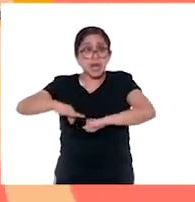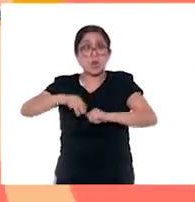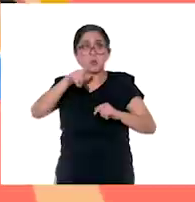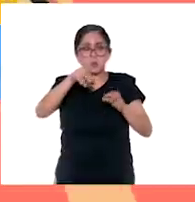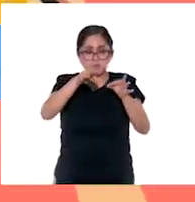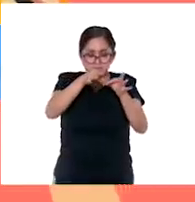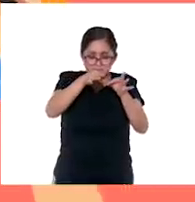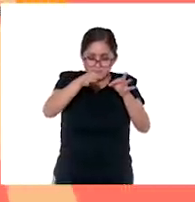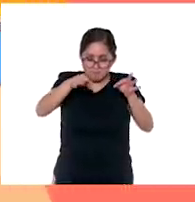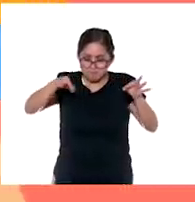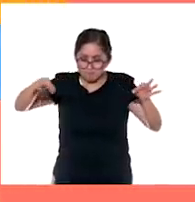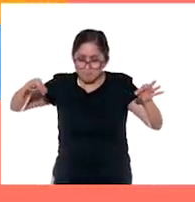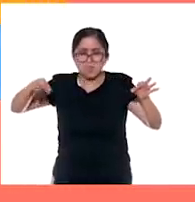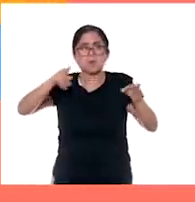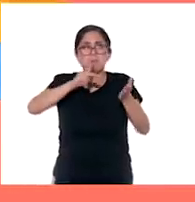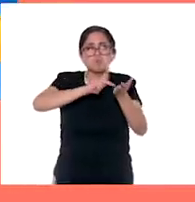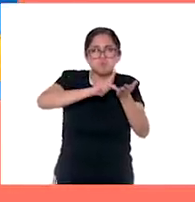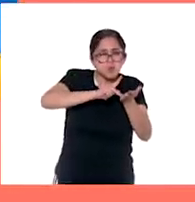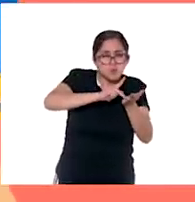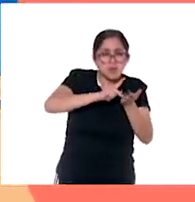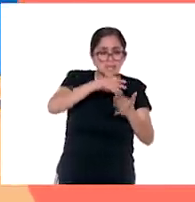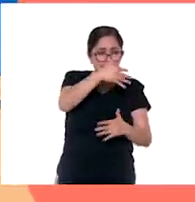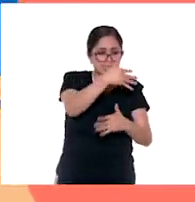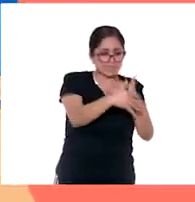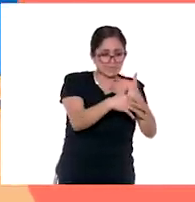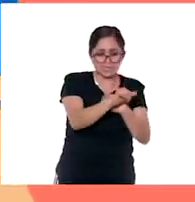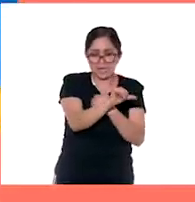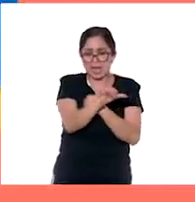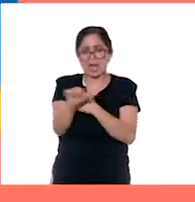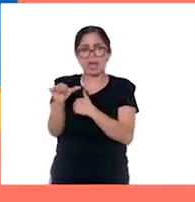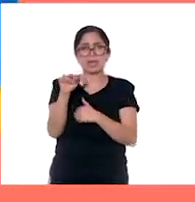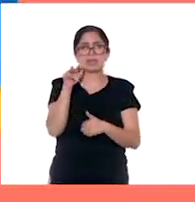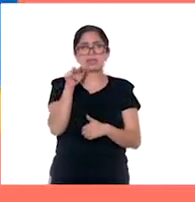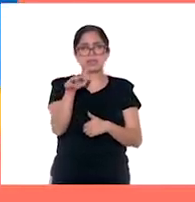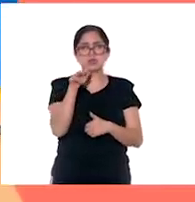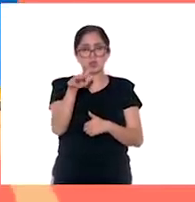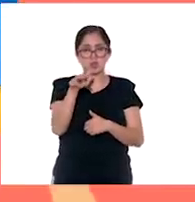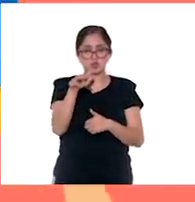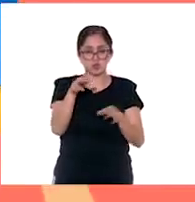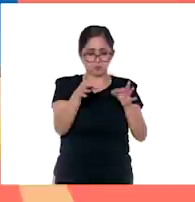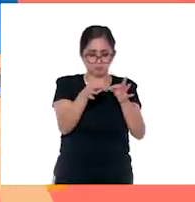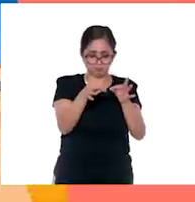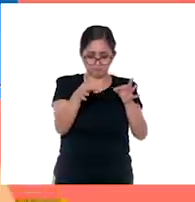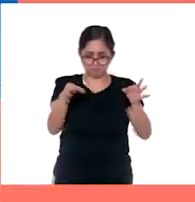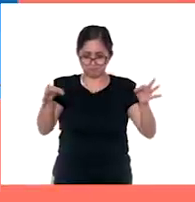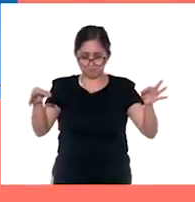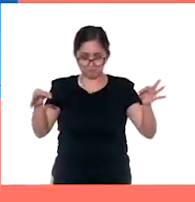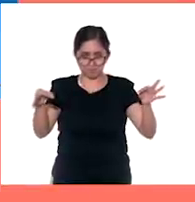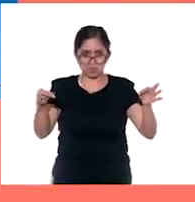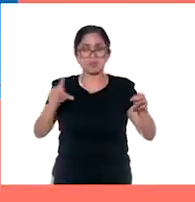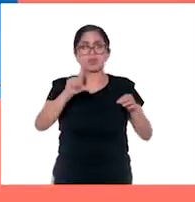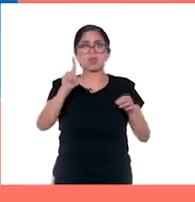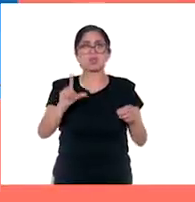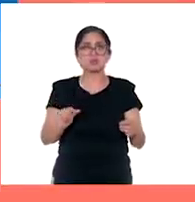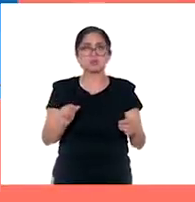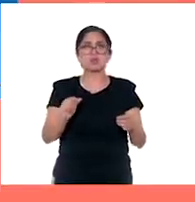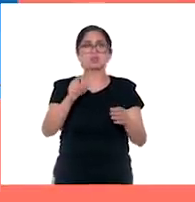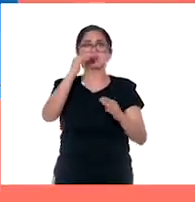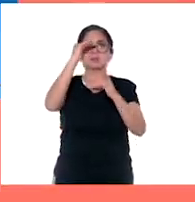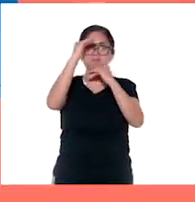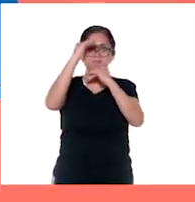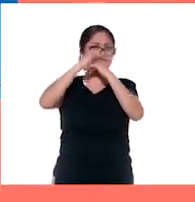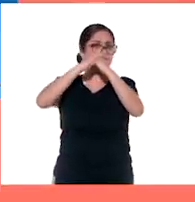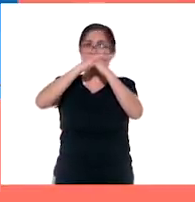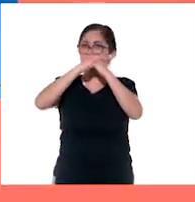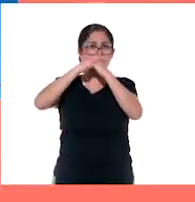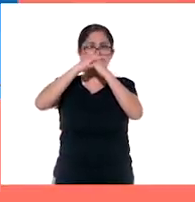y marca con el plumón o la pluma de 15 a 18 centímetros de largo de un lado, dejando un margen